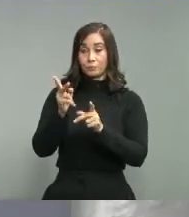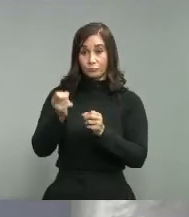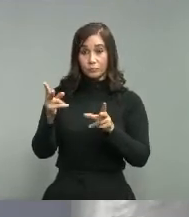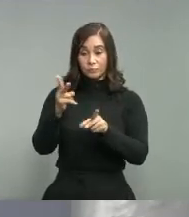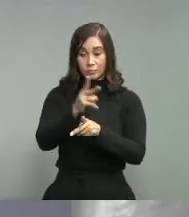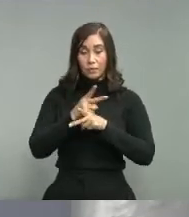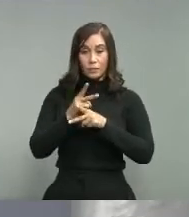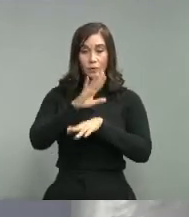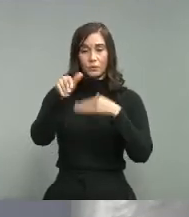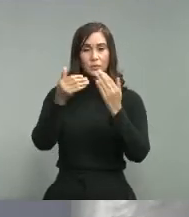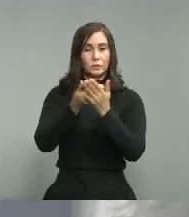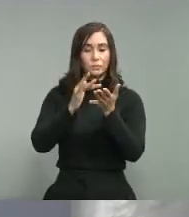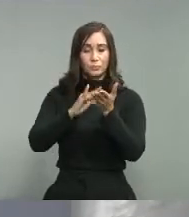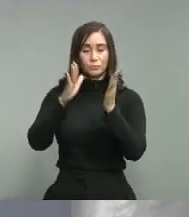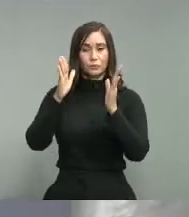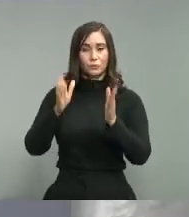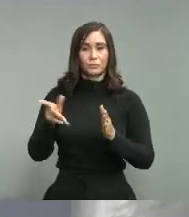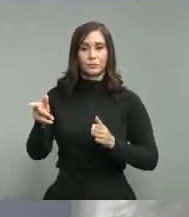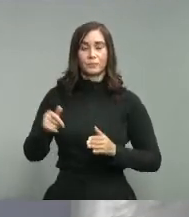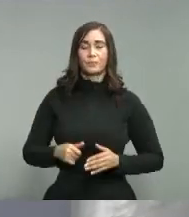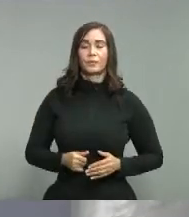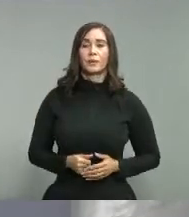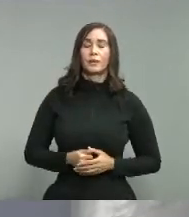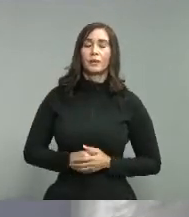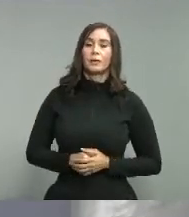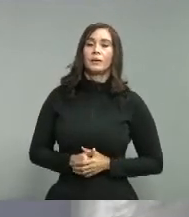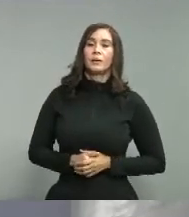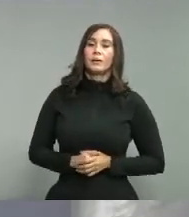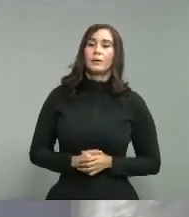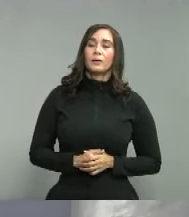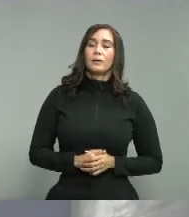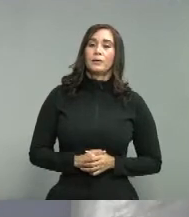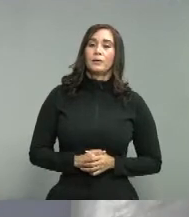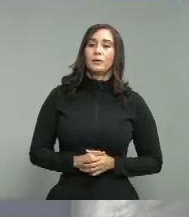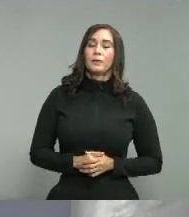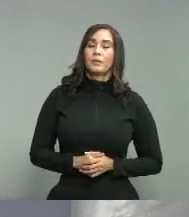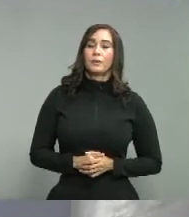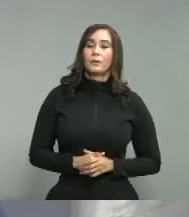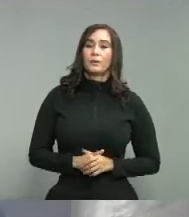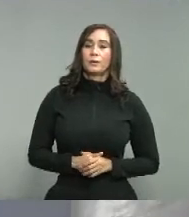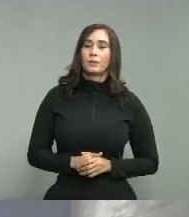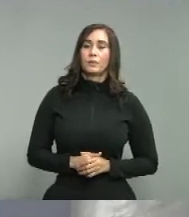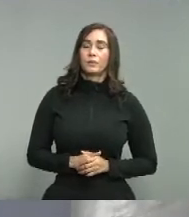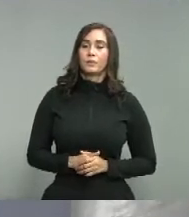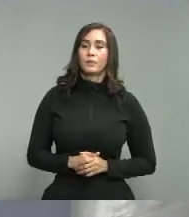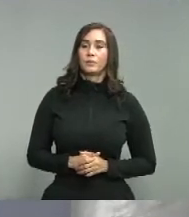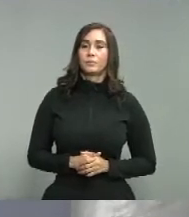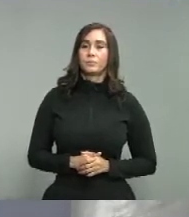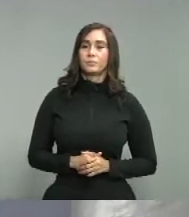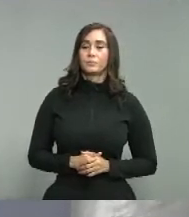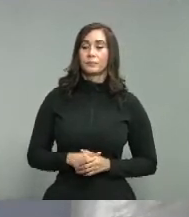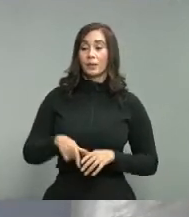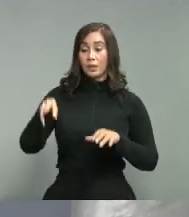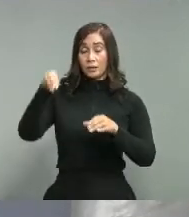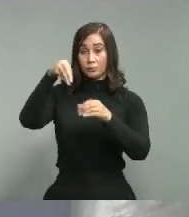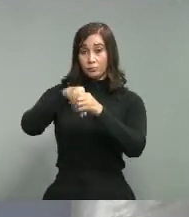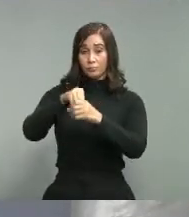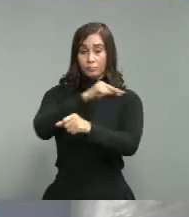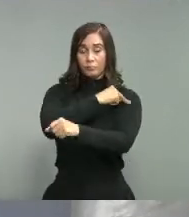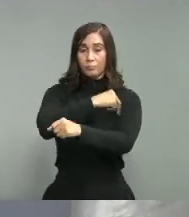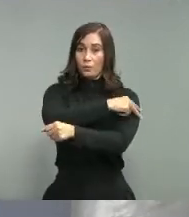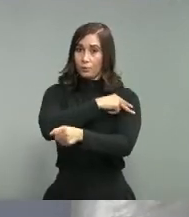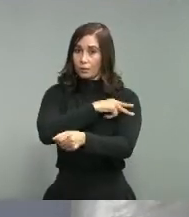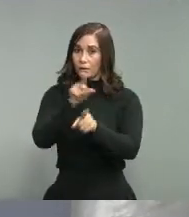esmerado que estas y estos servidores presentan en nuestros hospitales, en las